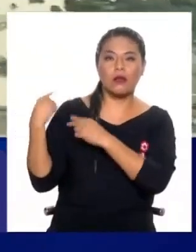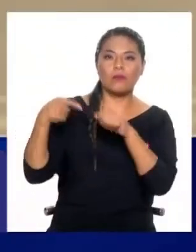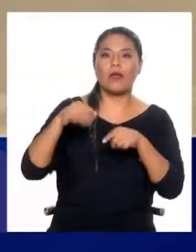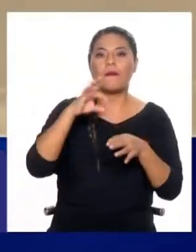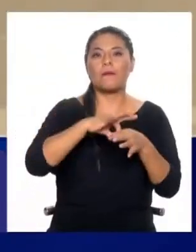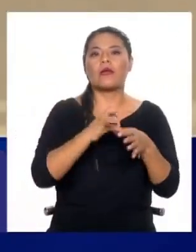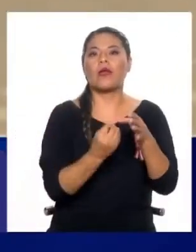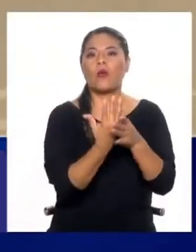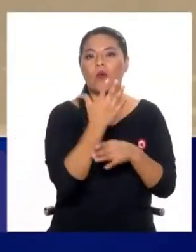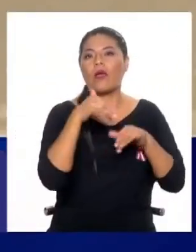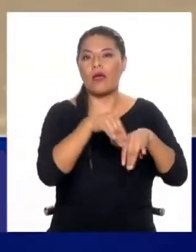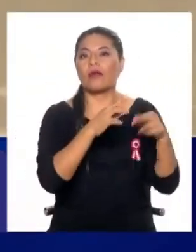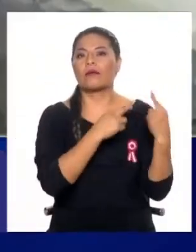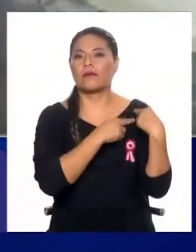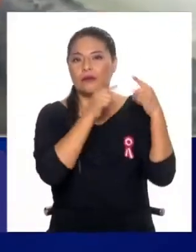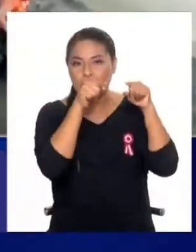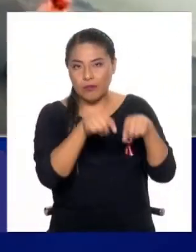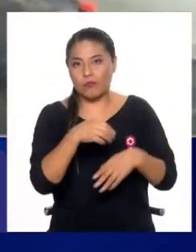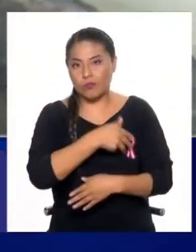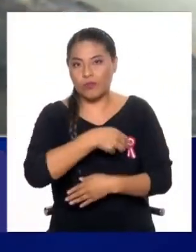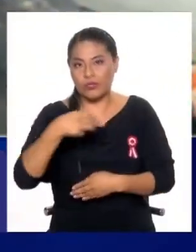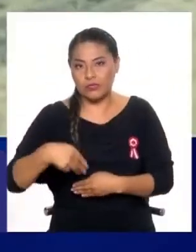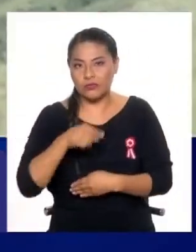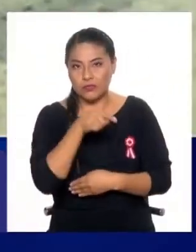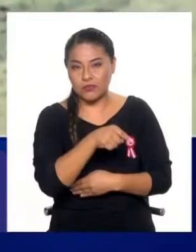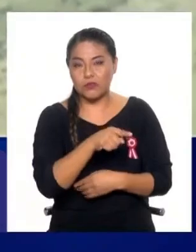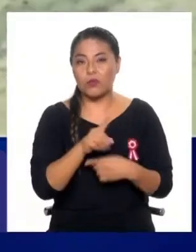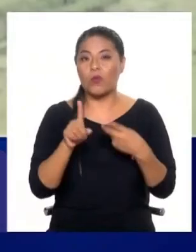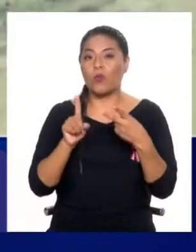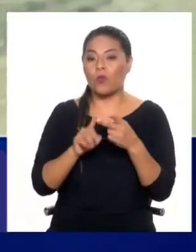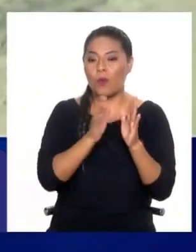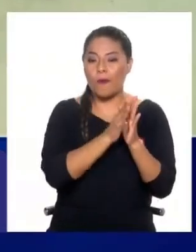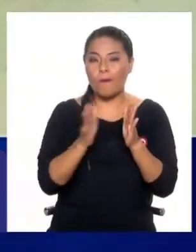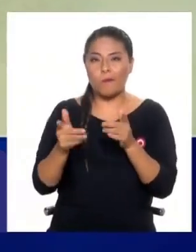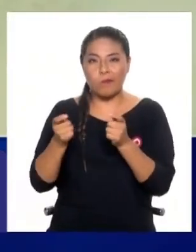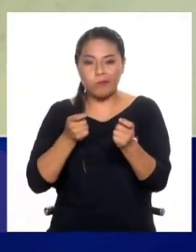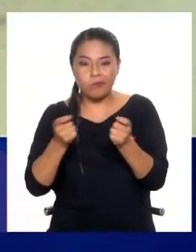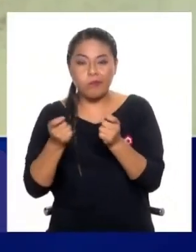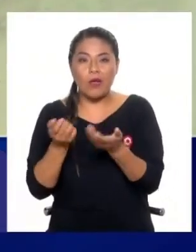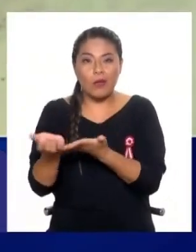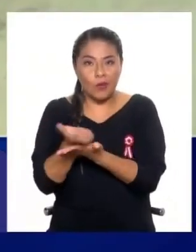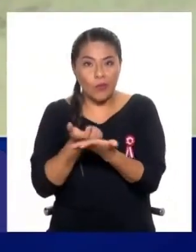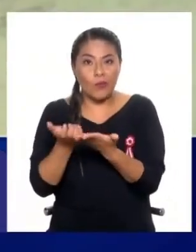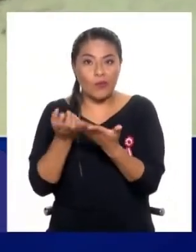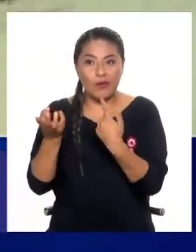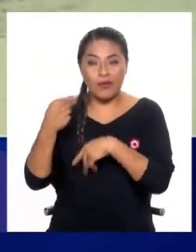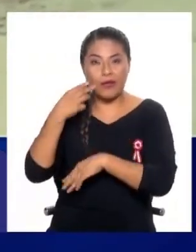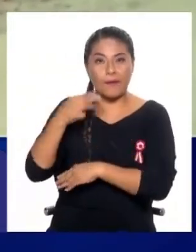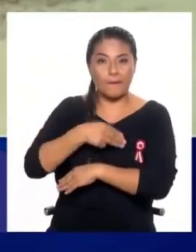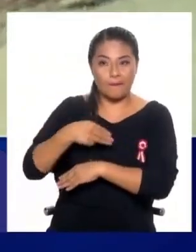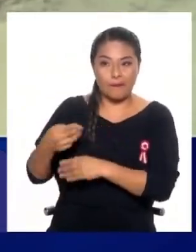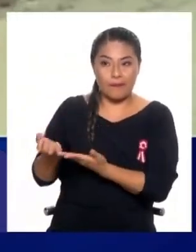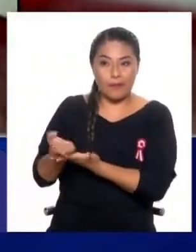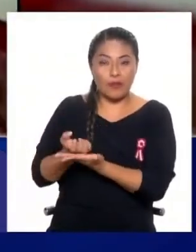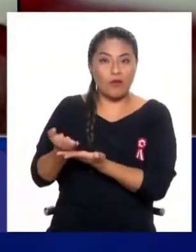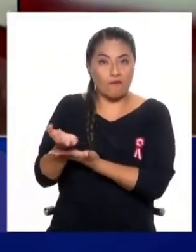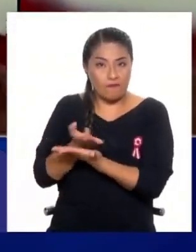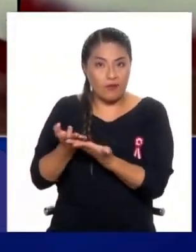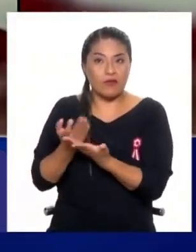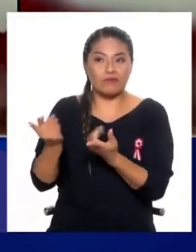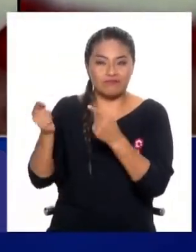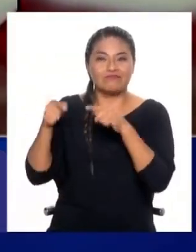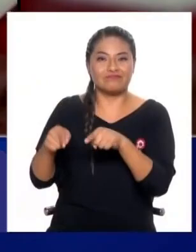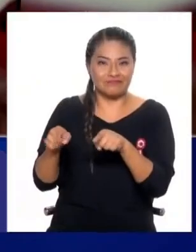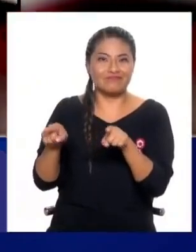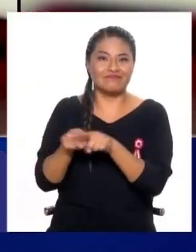Y obviamente todo esto pasa por un proceso también de ejecución económica y el Ministerio de Economía y Finanzas también tiene que participar. Entonces